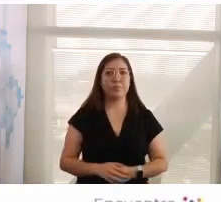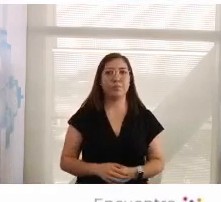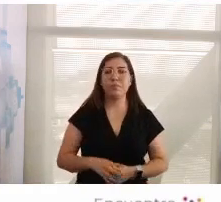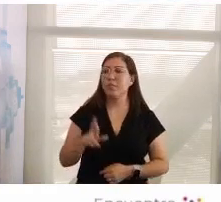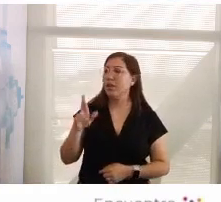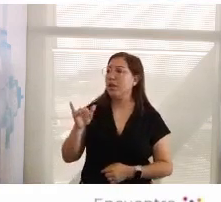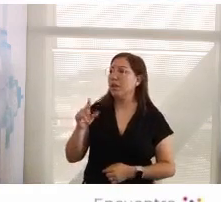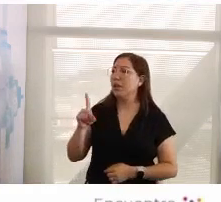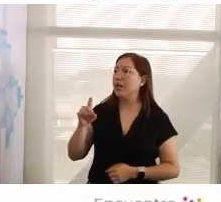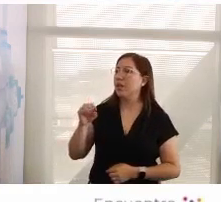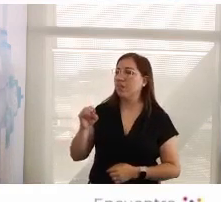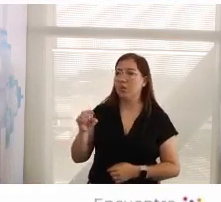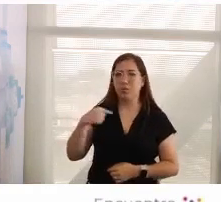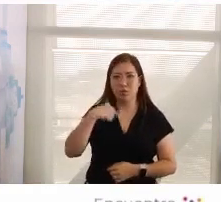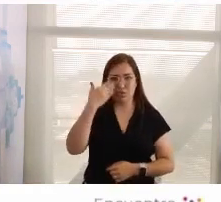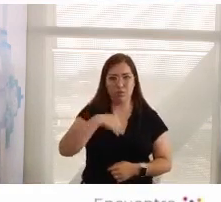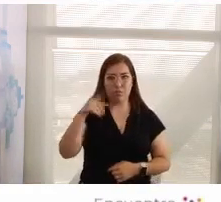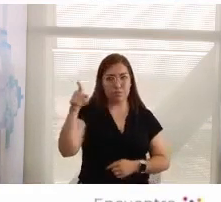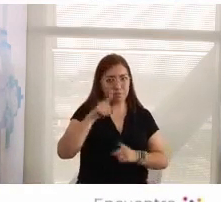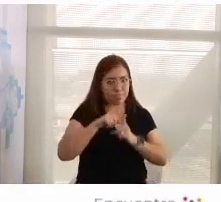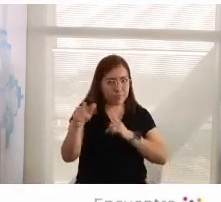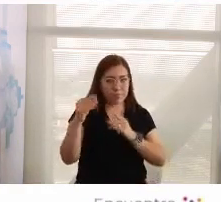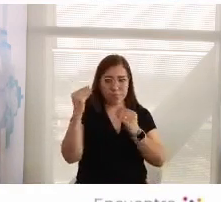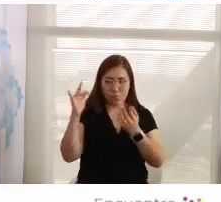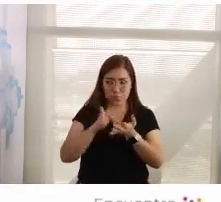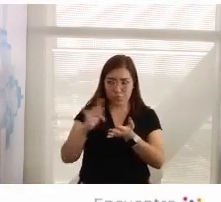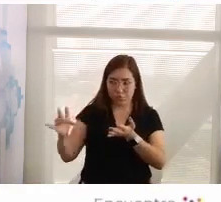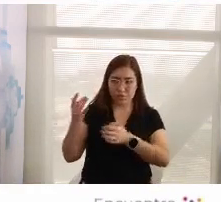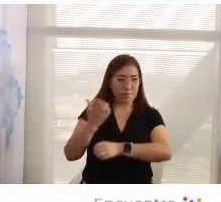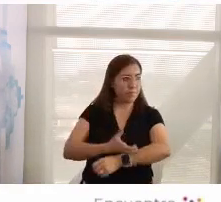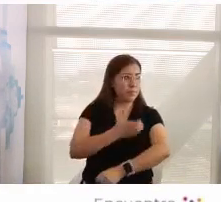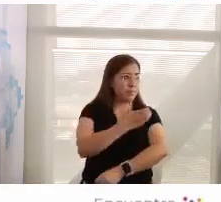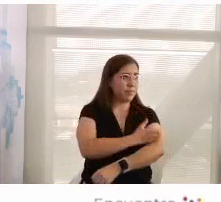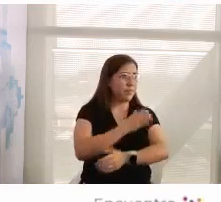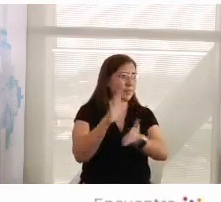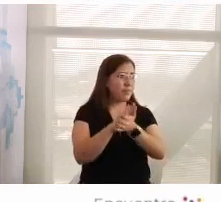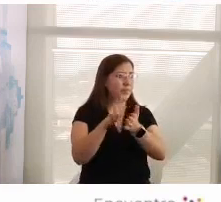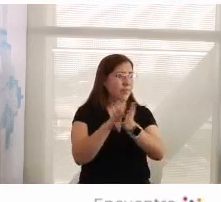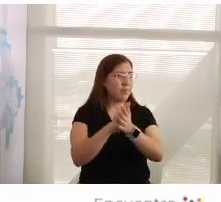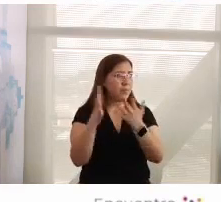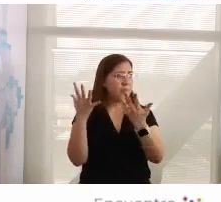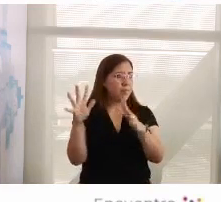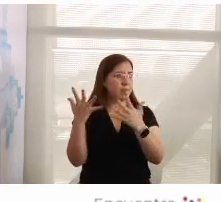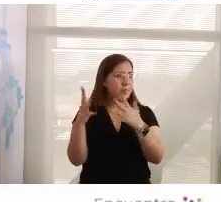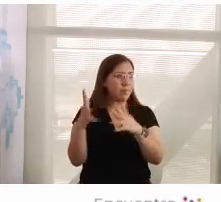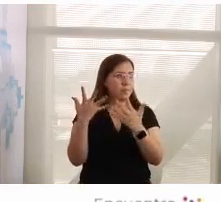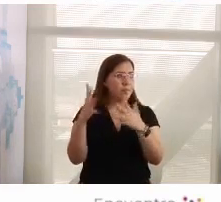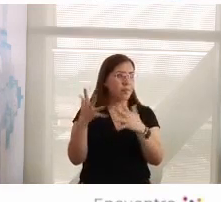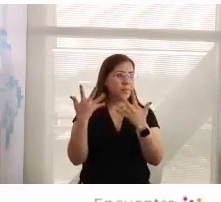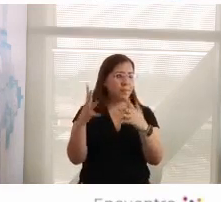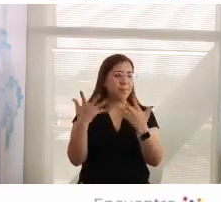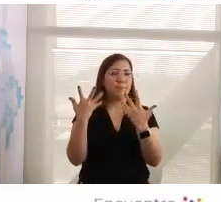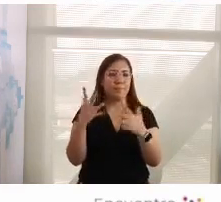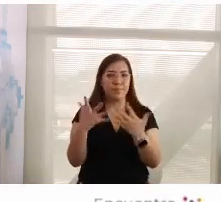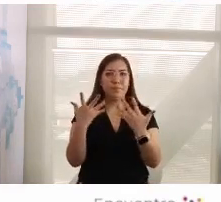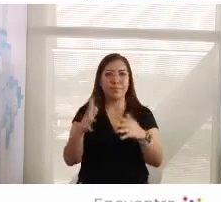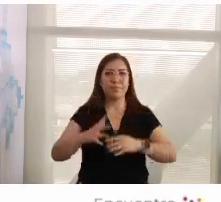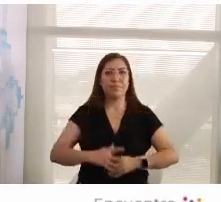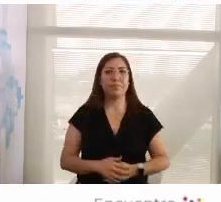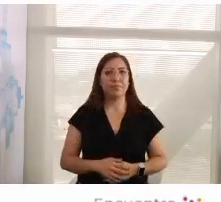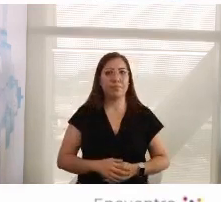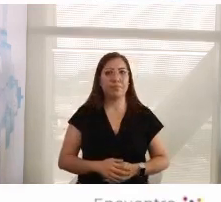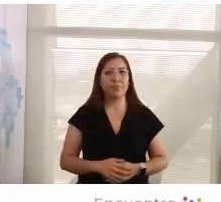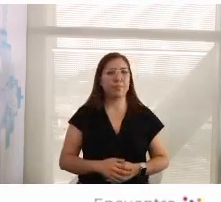Ricardo, sé que tienes que correr, mil gracias por acompañarnos. Sí, sí, todo, gracias. Te